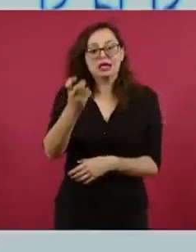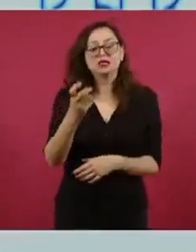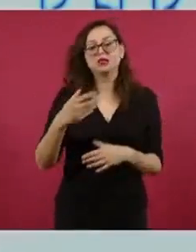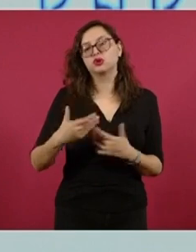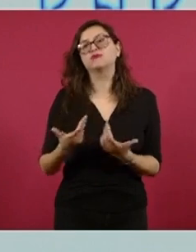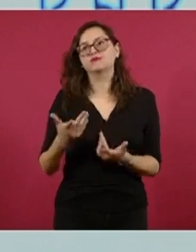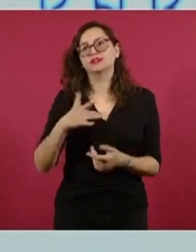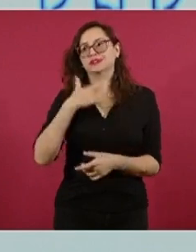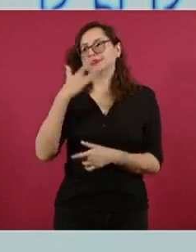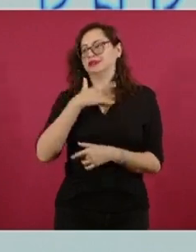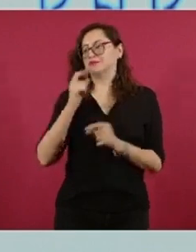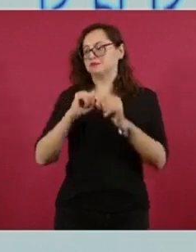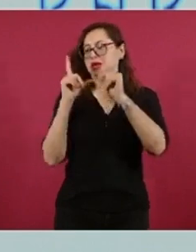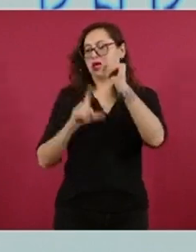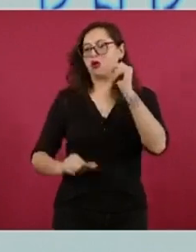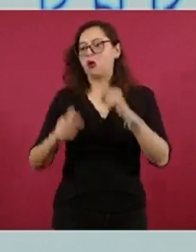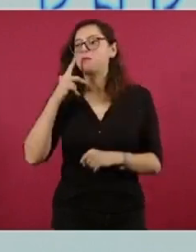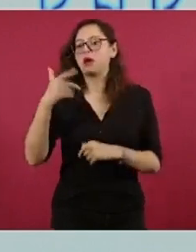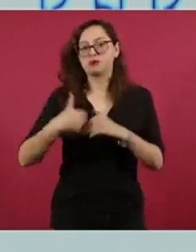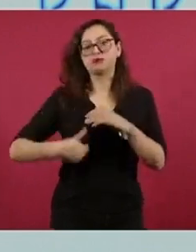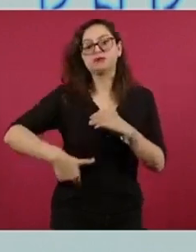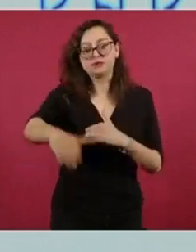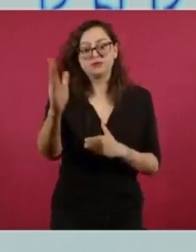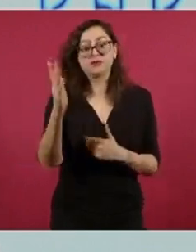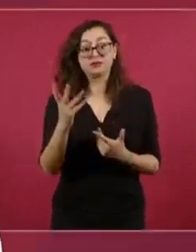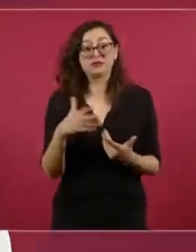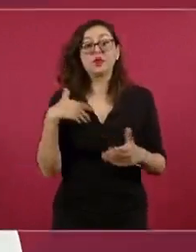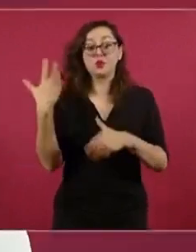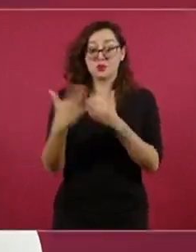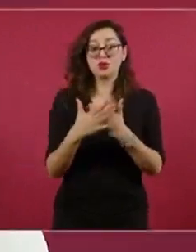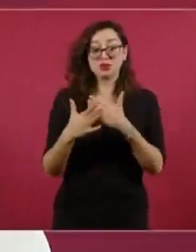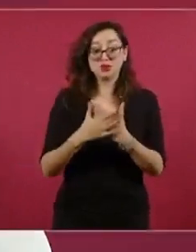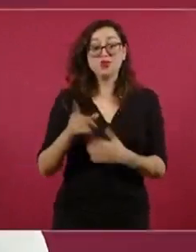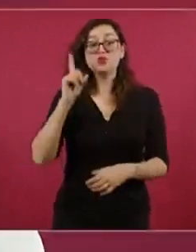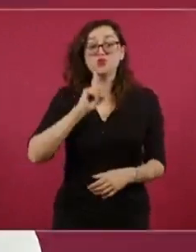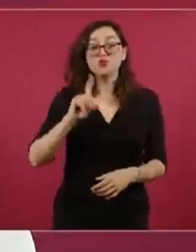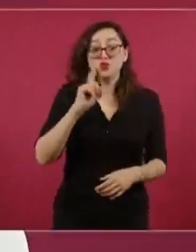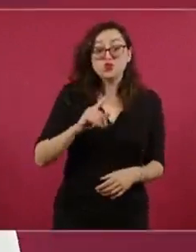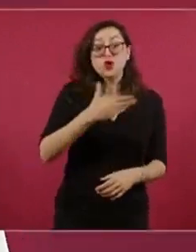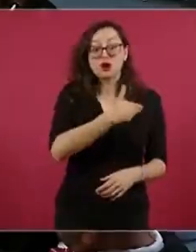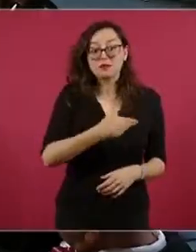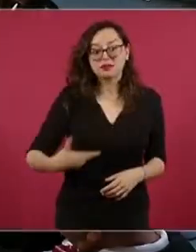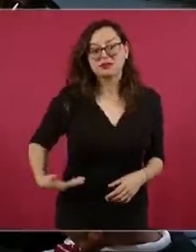supuesto, algo que también tenemos que presumir es que vamos a tener una primera mujer presidenta.